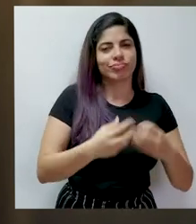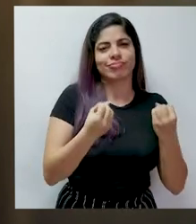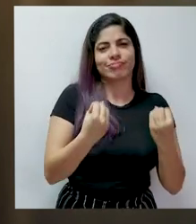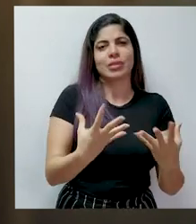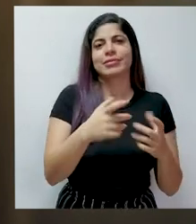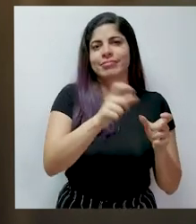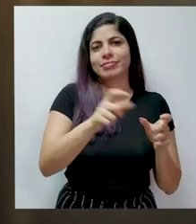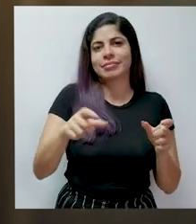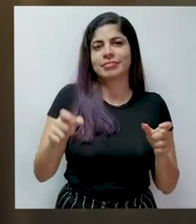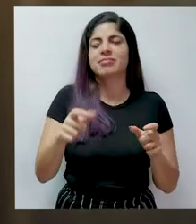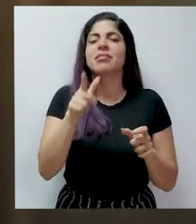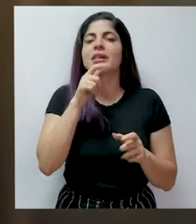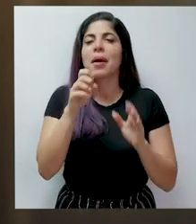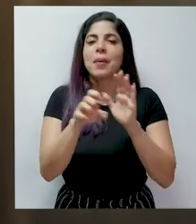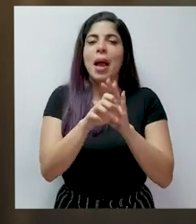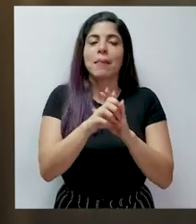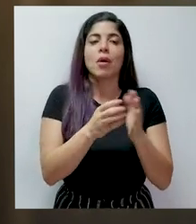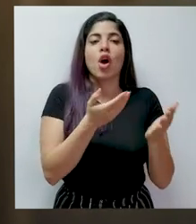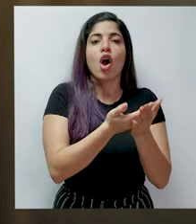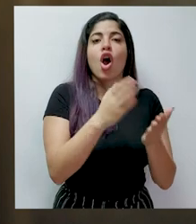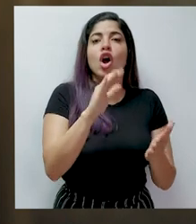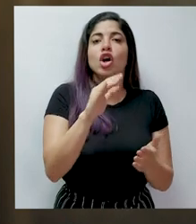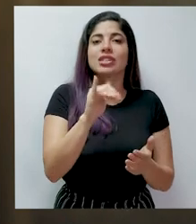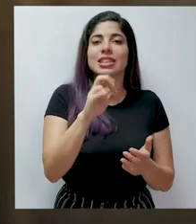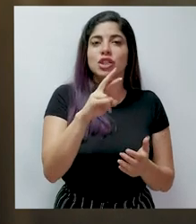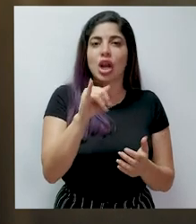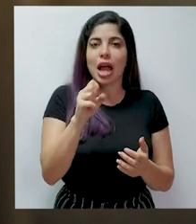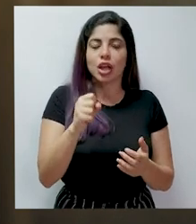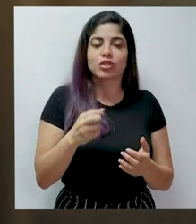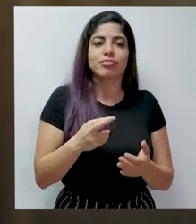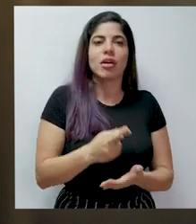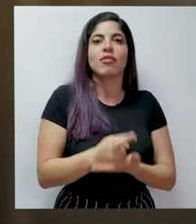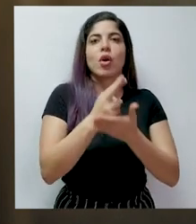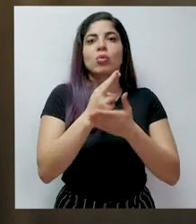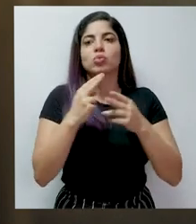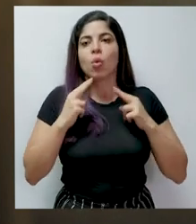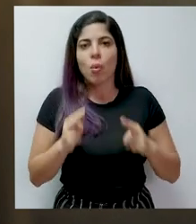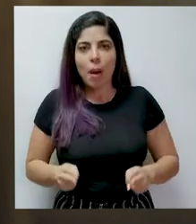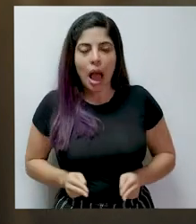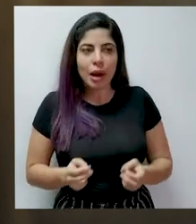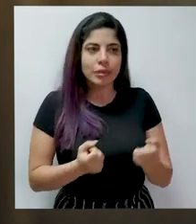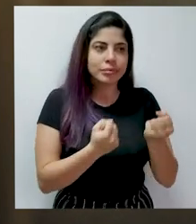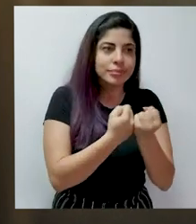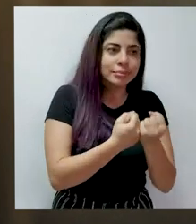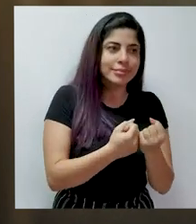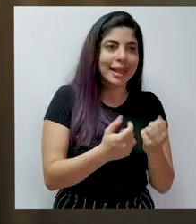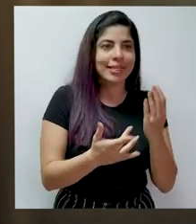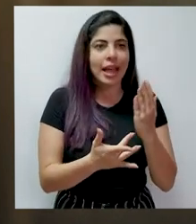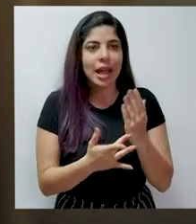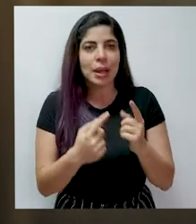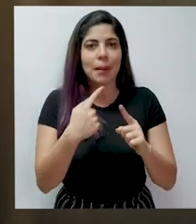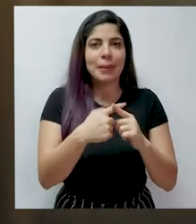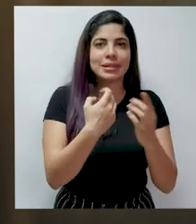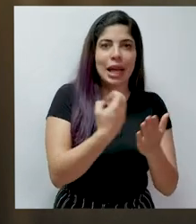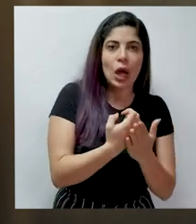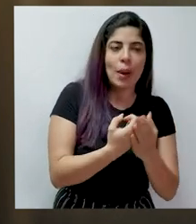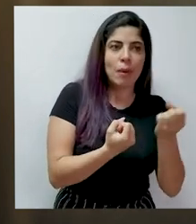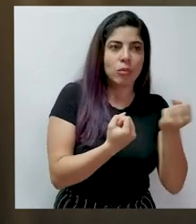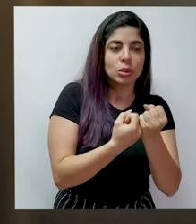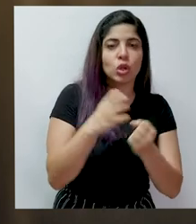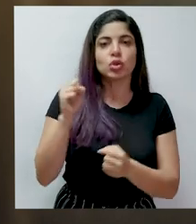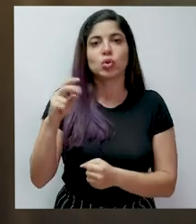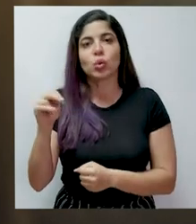de múltiples actores, entre los que se encuentran los concesionarios, quienes han invertido recursos humanos, técnicos y económicos. Además,